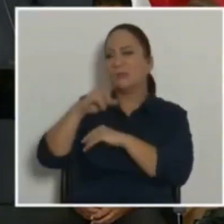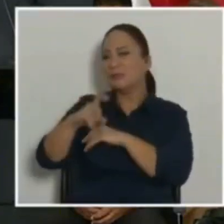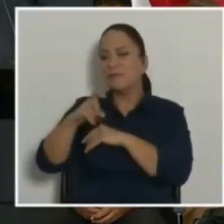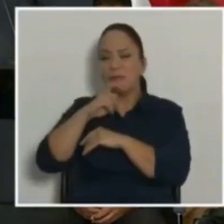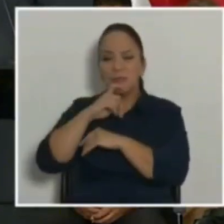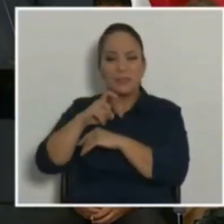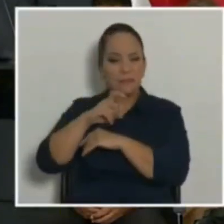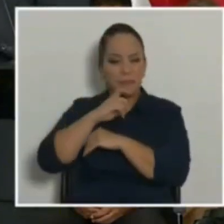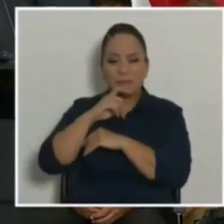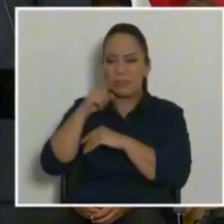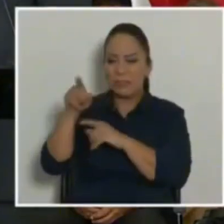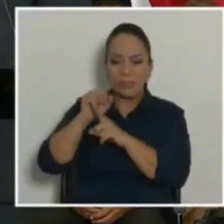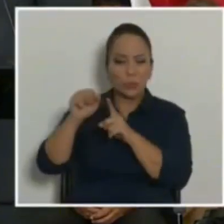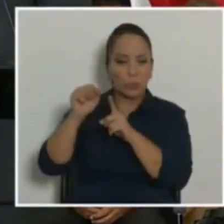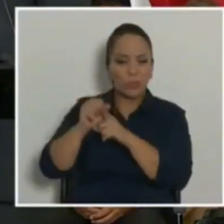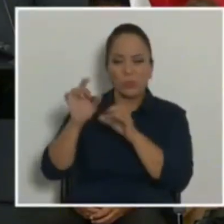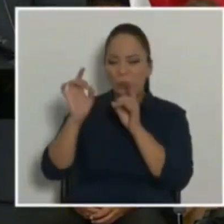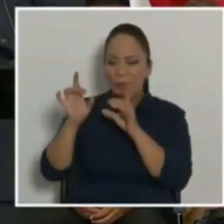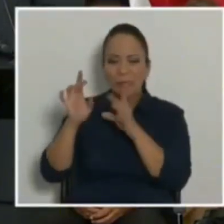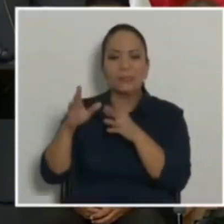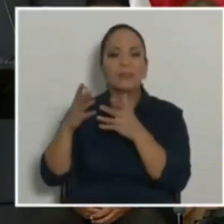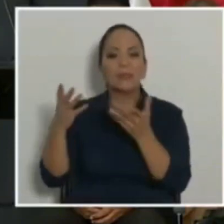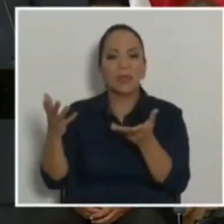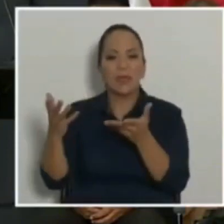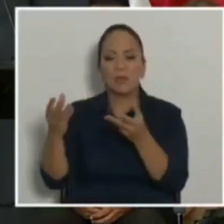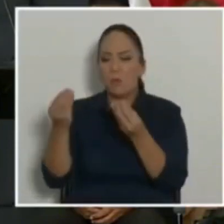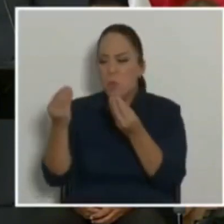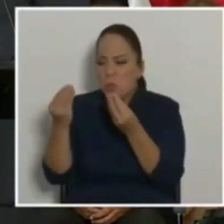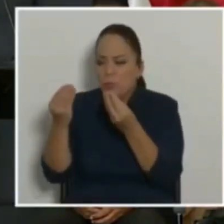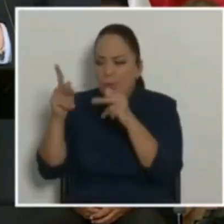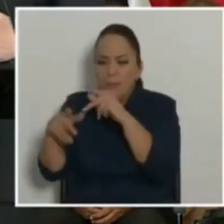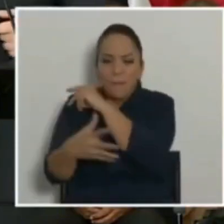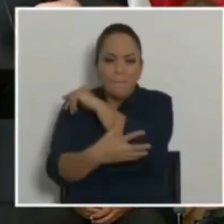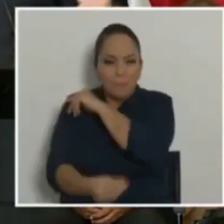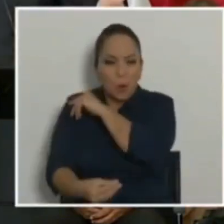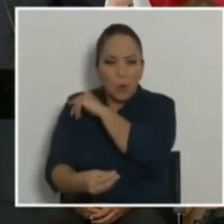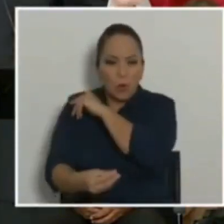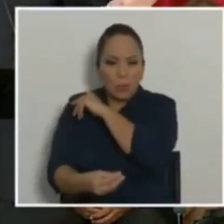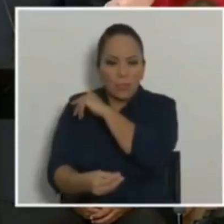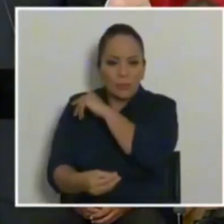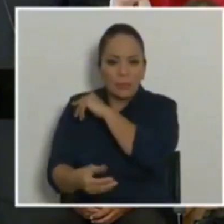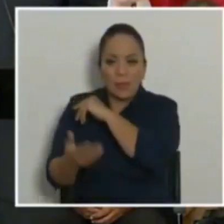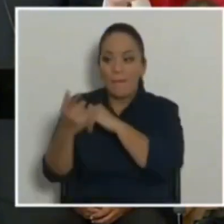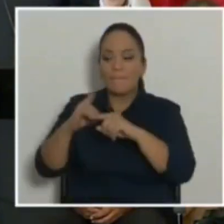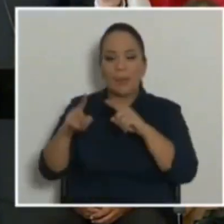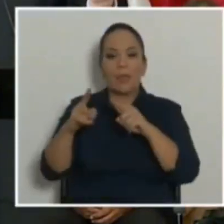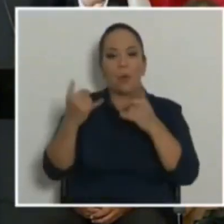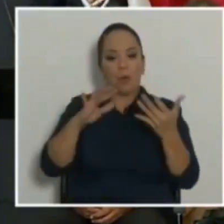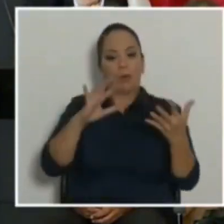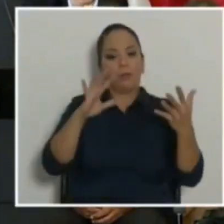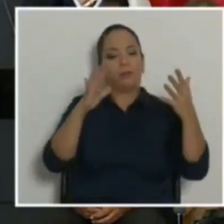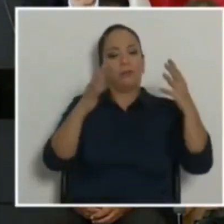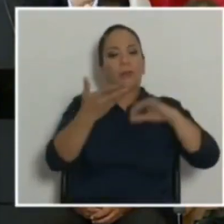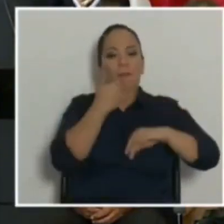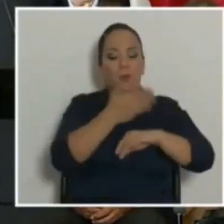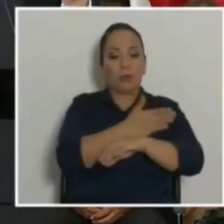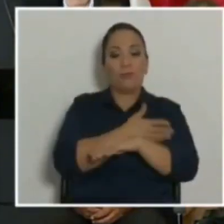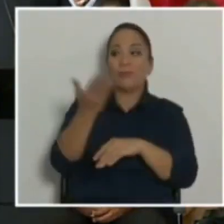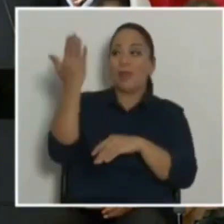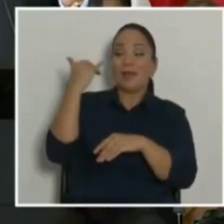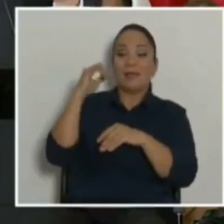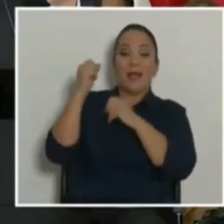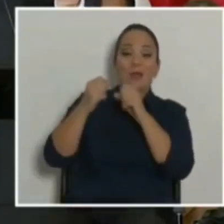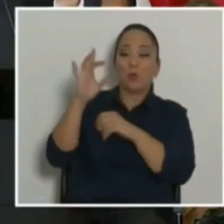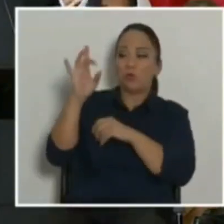obscenos, que es los índices de pobreza. Nosotros desde los años 80, 90, no hemos visto